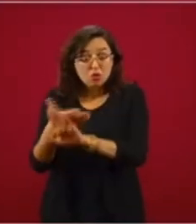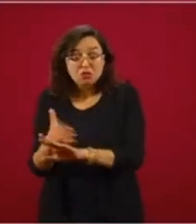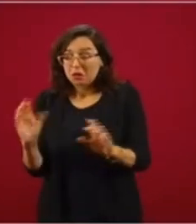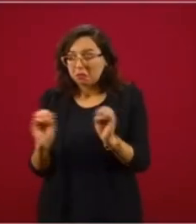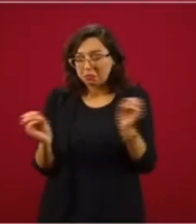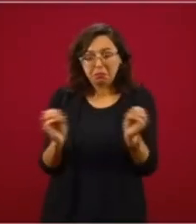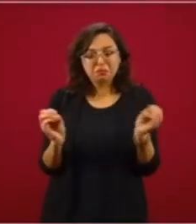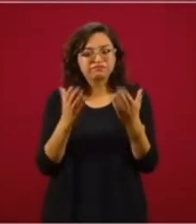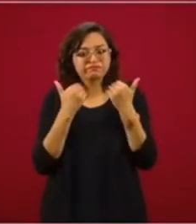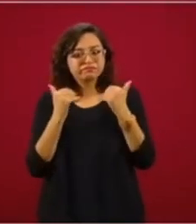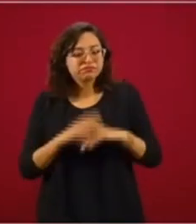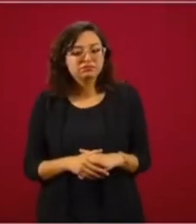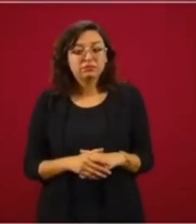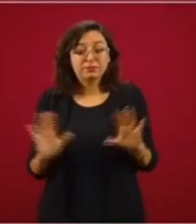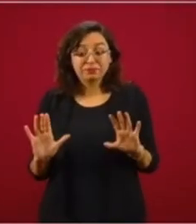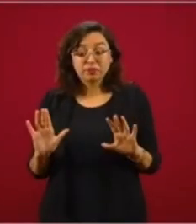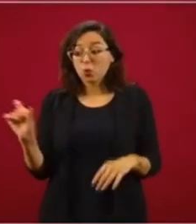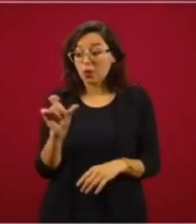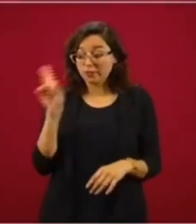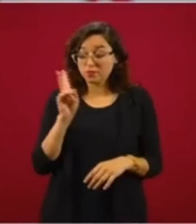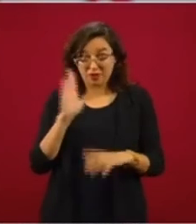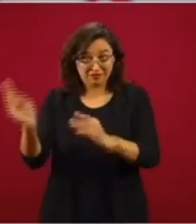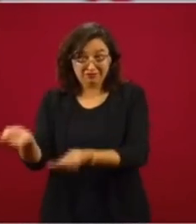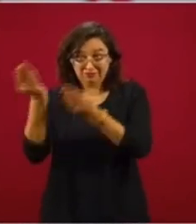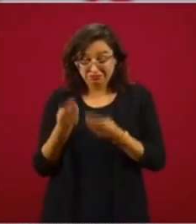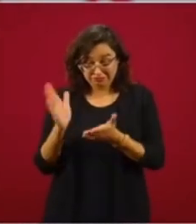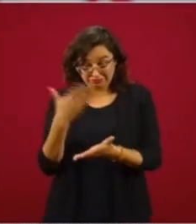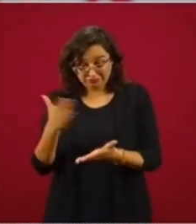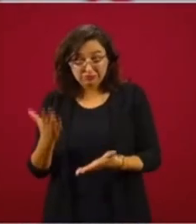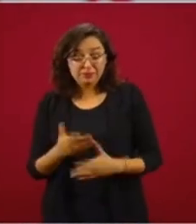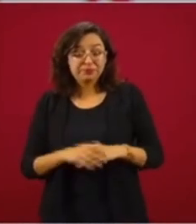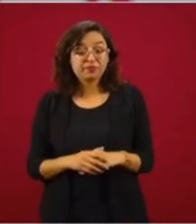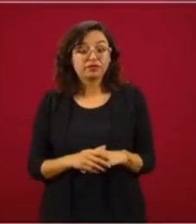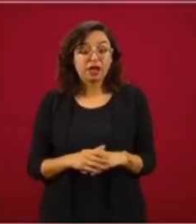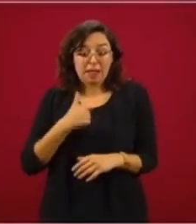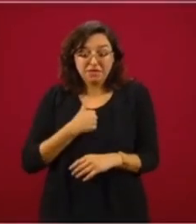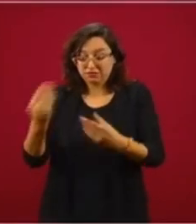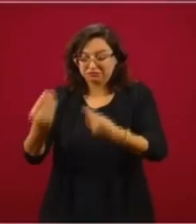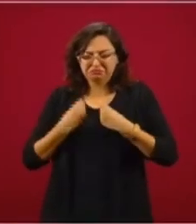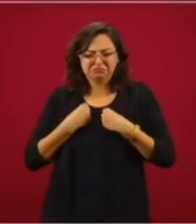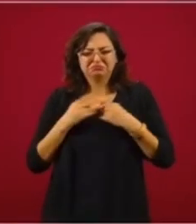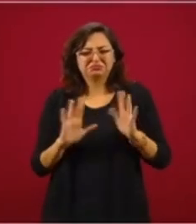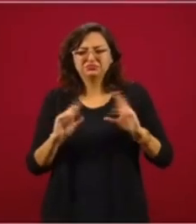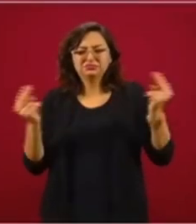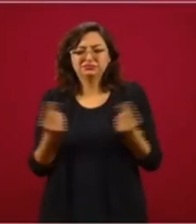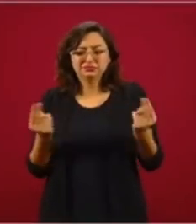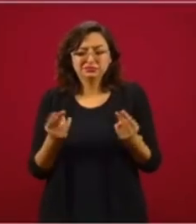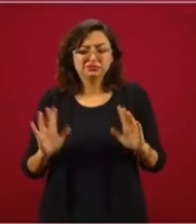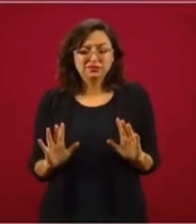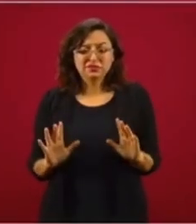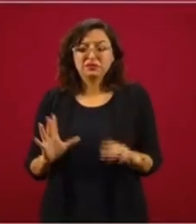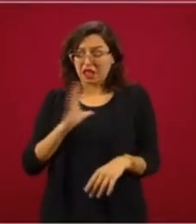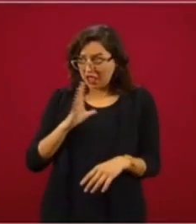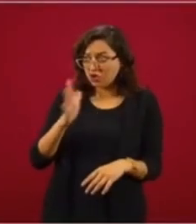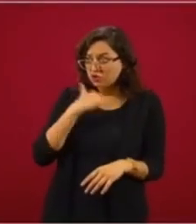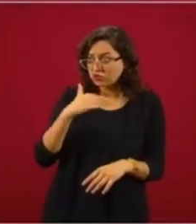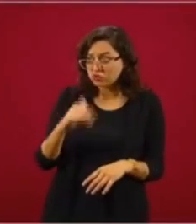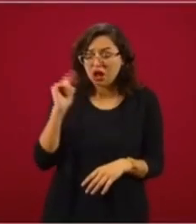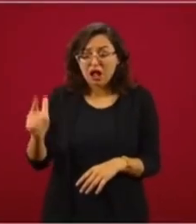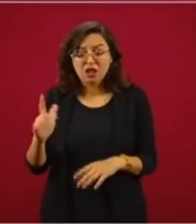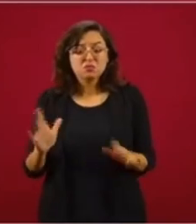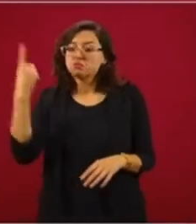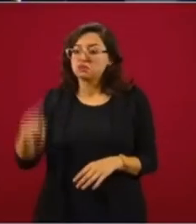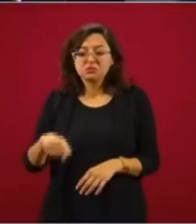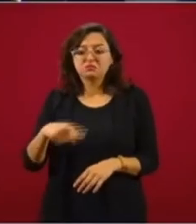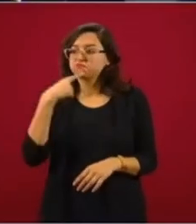Si me llevaron un expediente, es más, no necesitan llevarme el expediente. Ya cuando hay indicios de corrupción, la